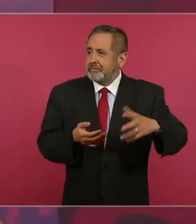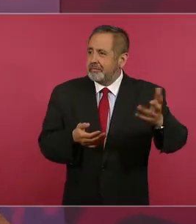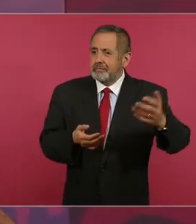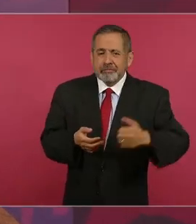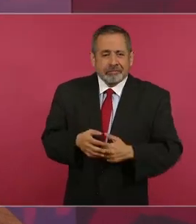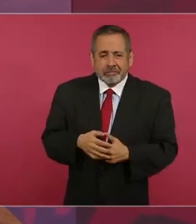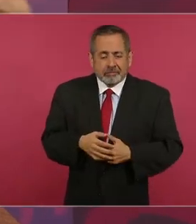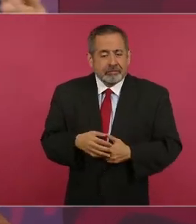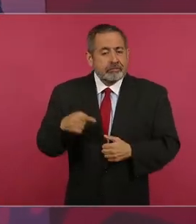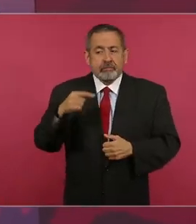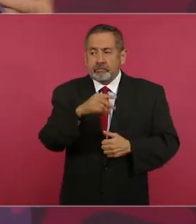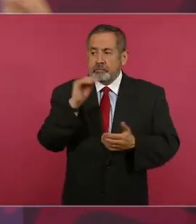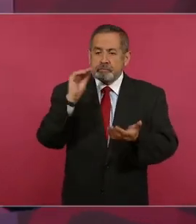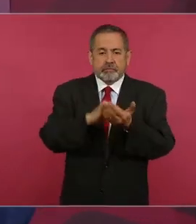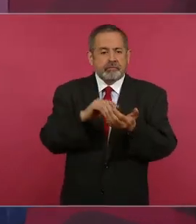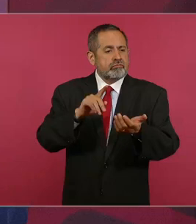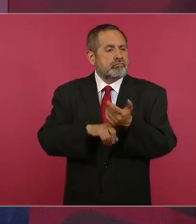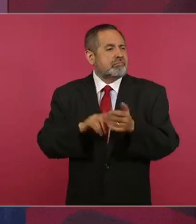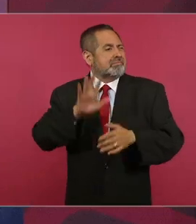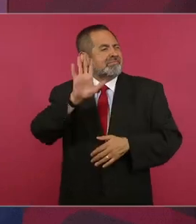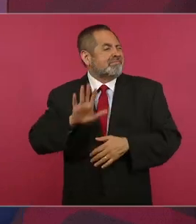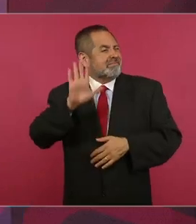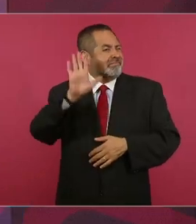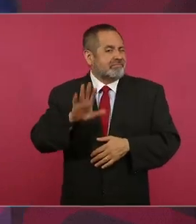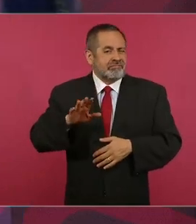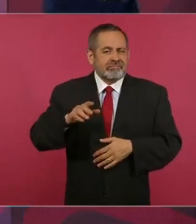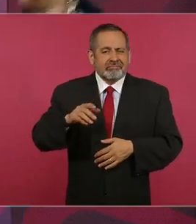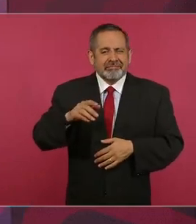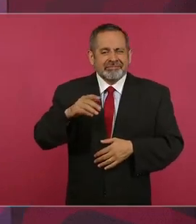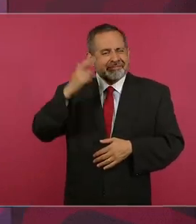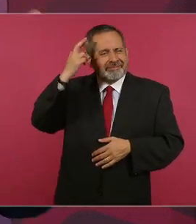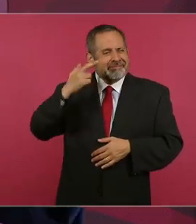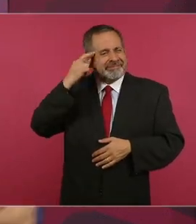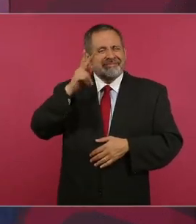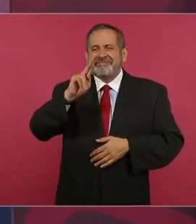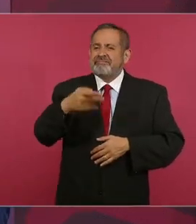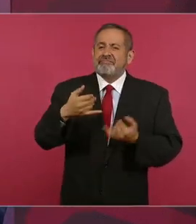de monarquía caricaturesca,